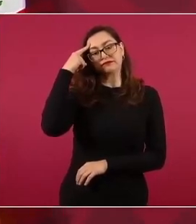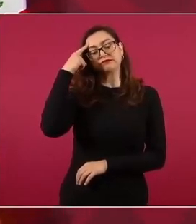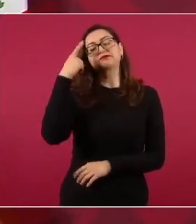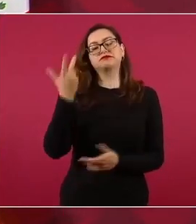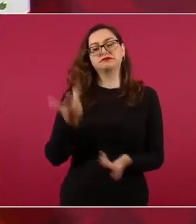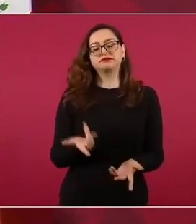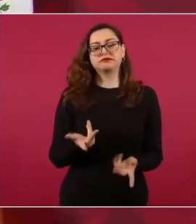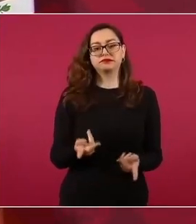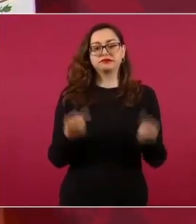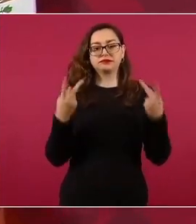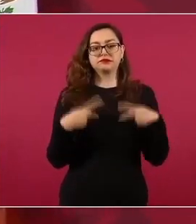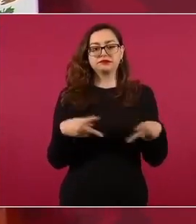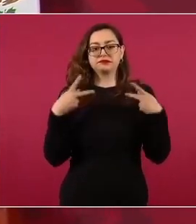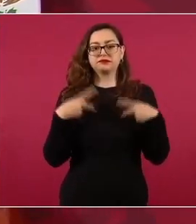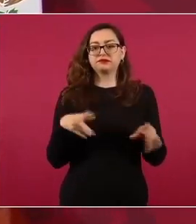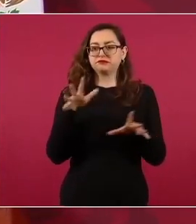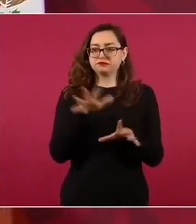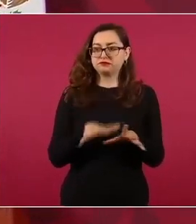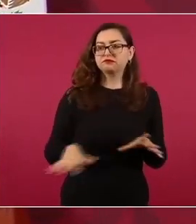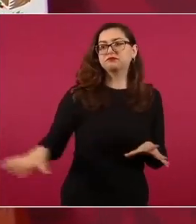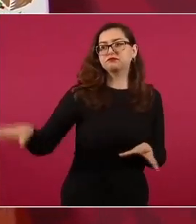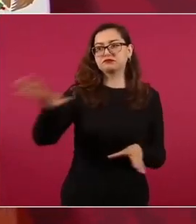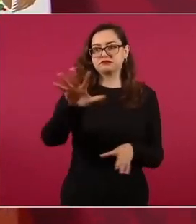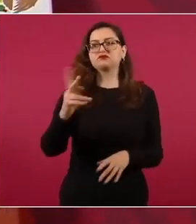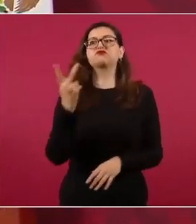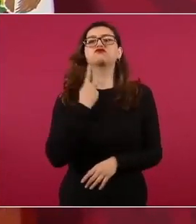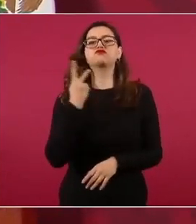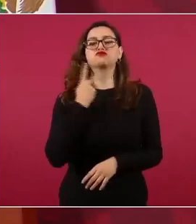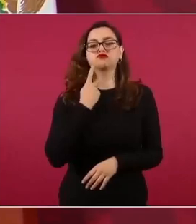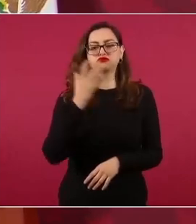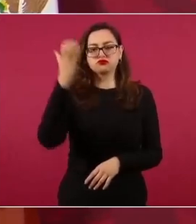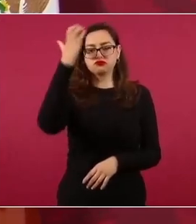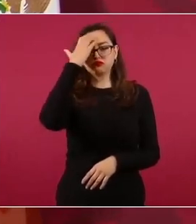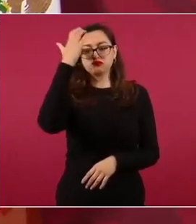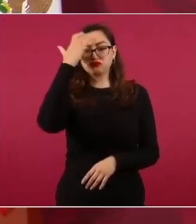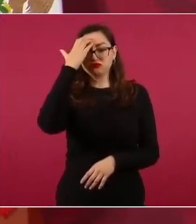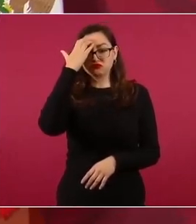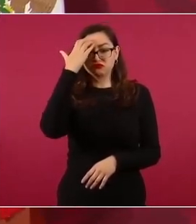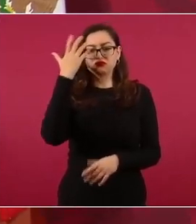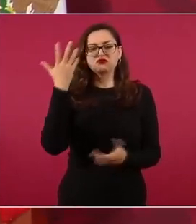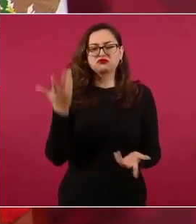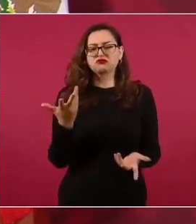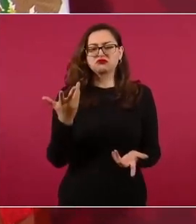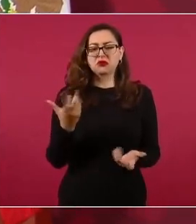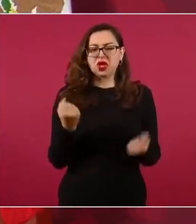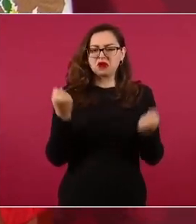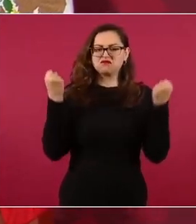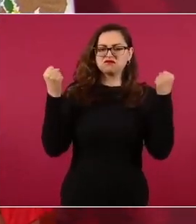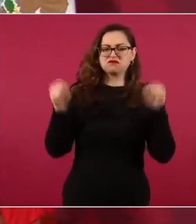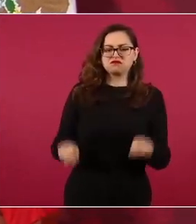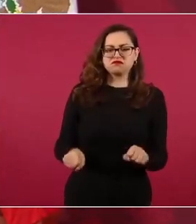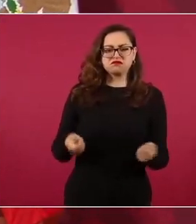consciente, politizado, no acepta una